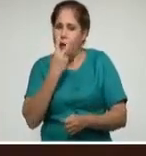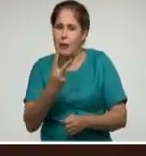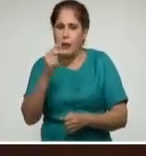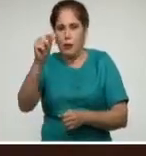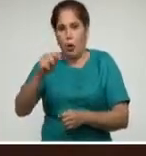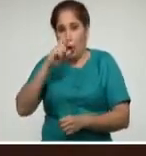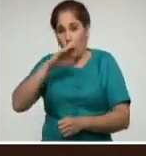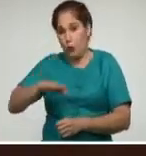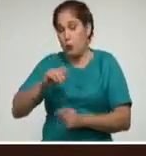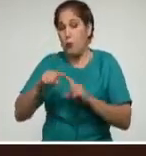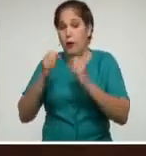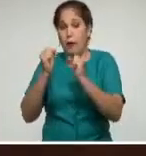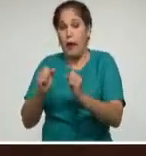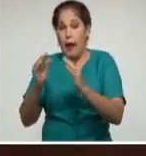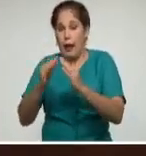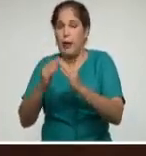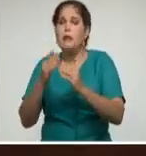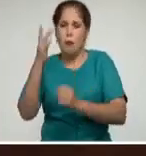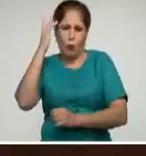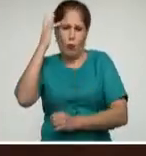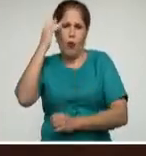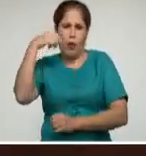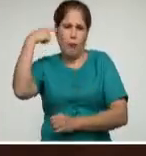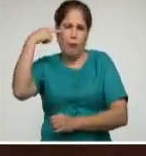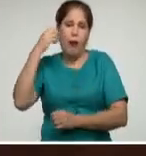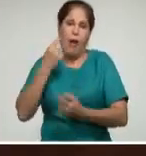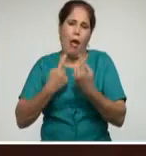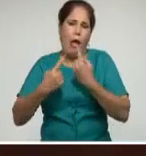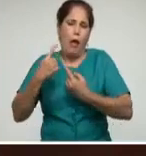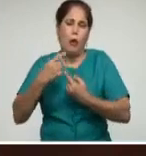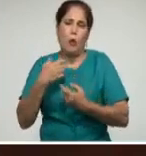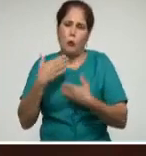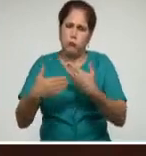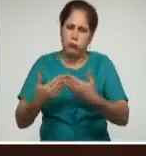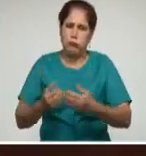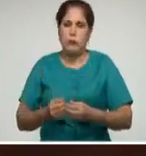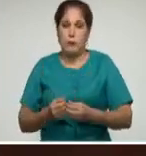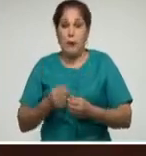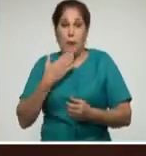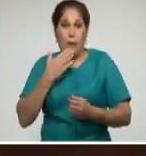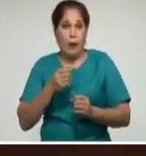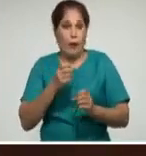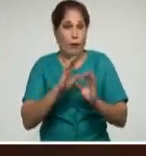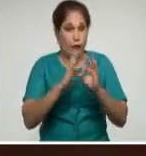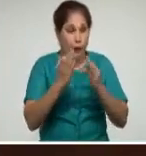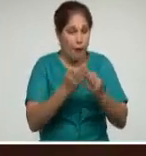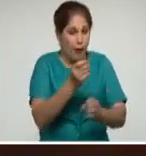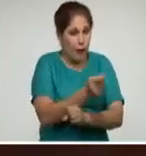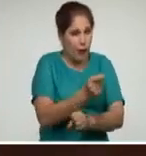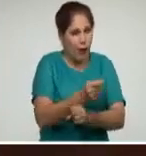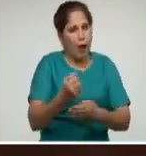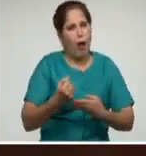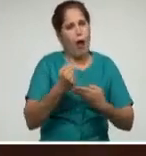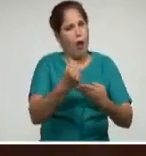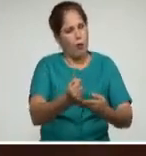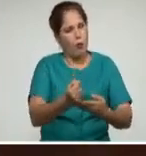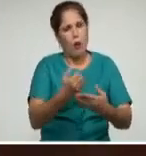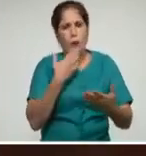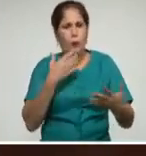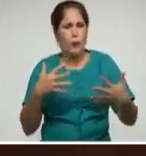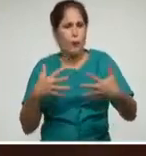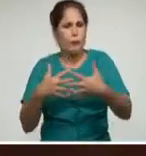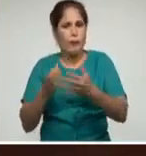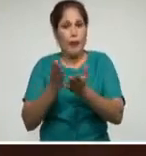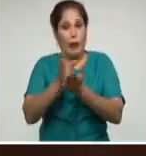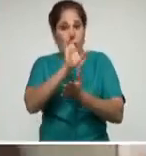físico en sus educandos y por tanto potenciar la acción educativa de las familias y su colaboración con las instituciones